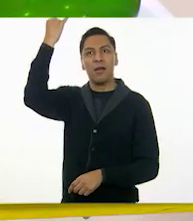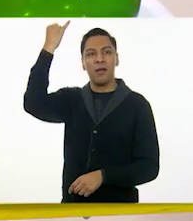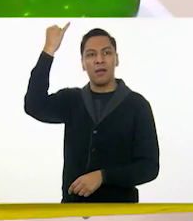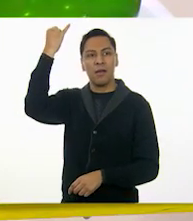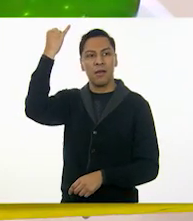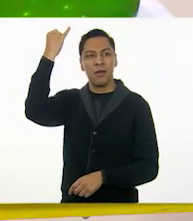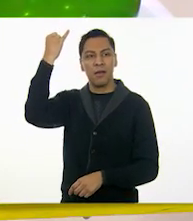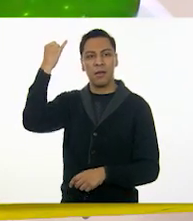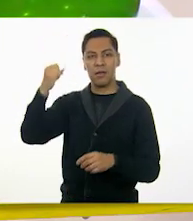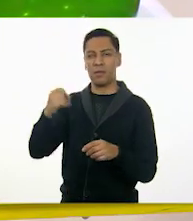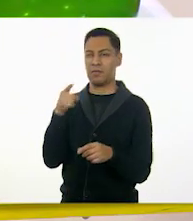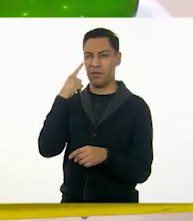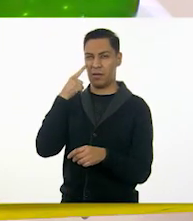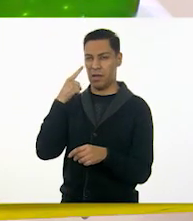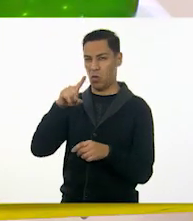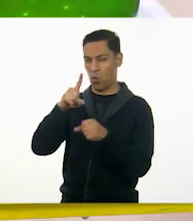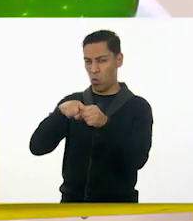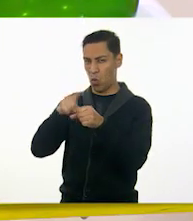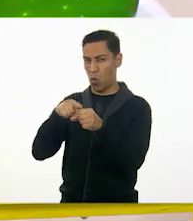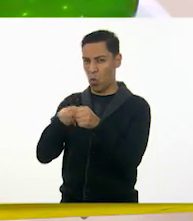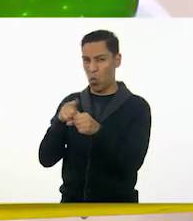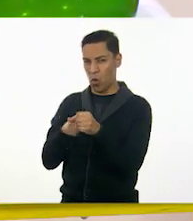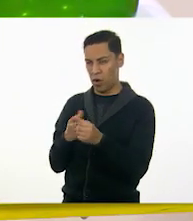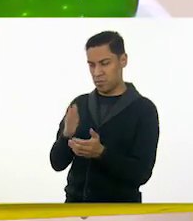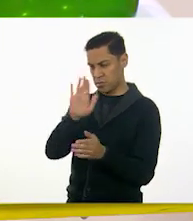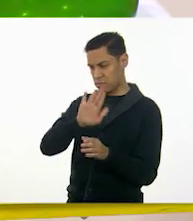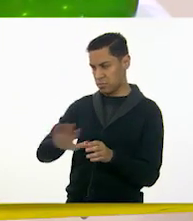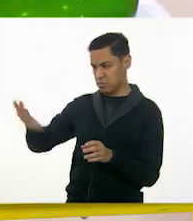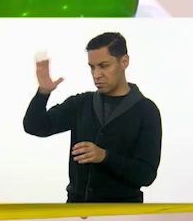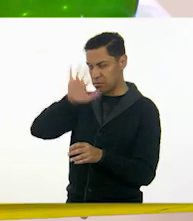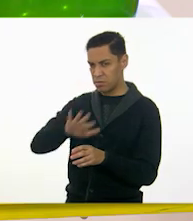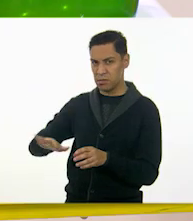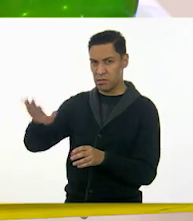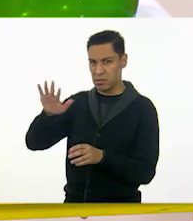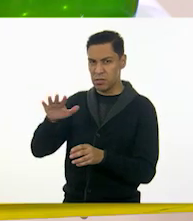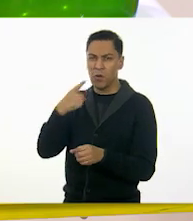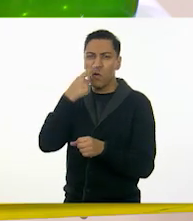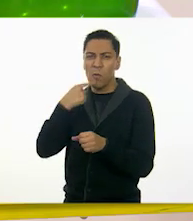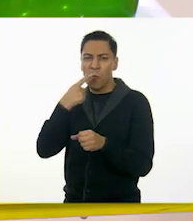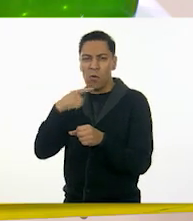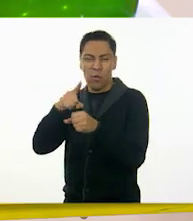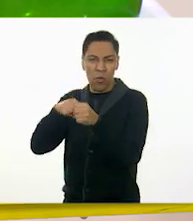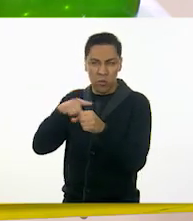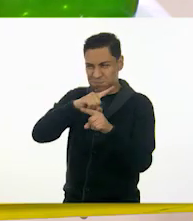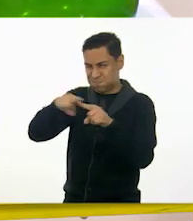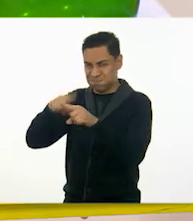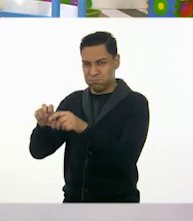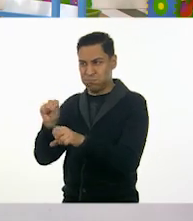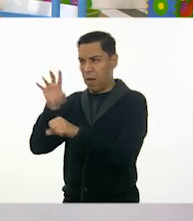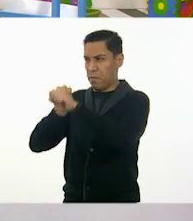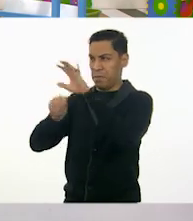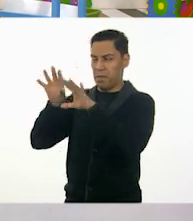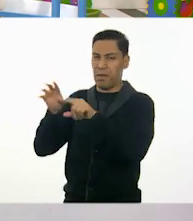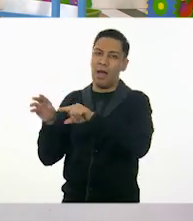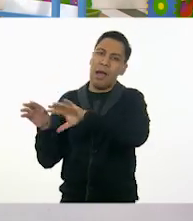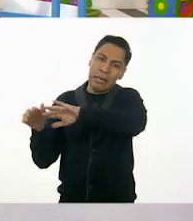lado, colores fríos. Y de ese lado, colores cálidos. Exacto. Muy bien. Bueno, pues, ¿qué crees? ¿Qué pasó? Yo te traje